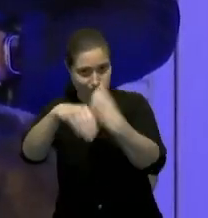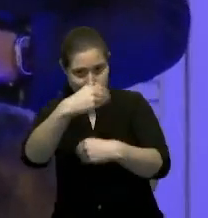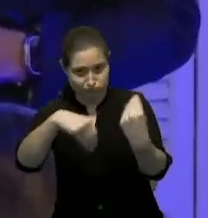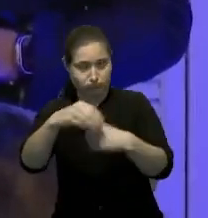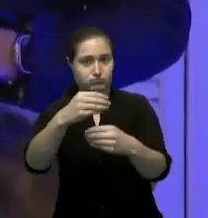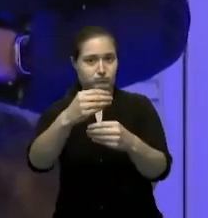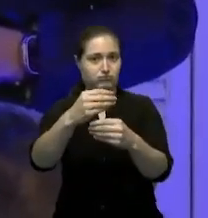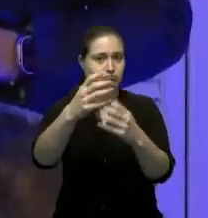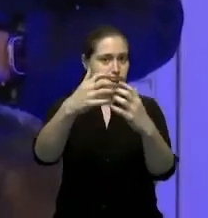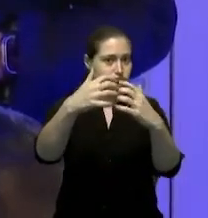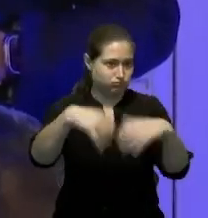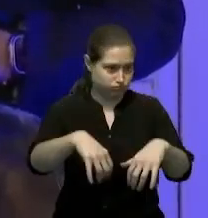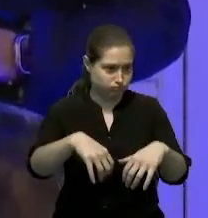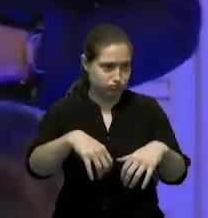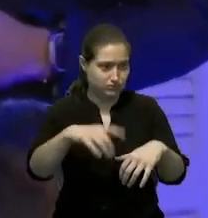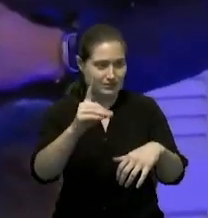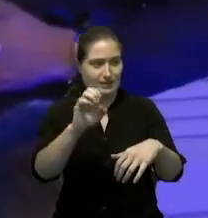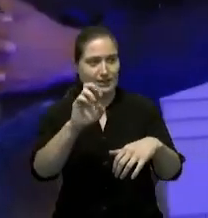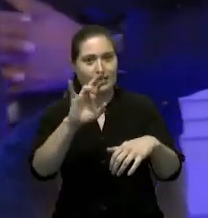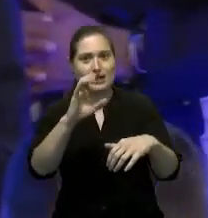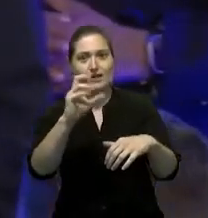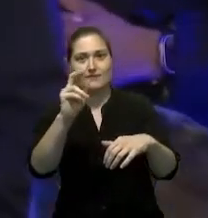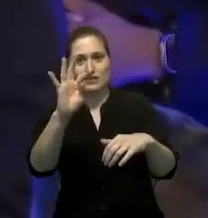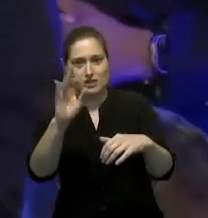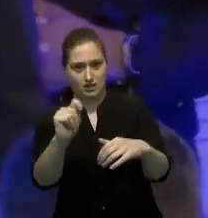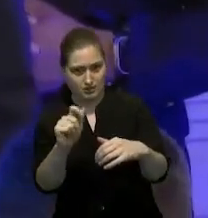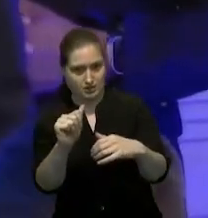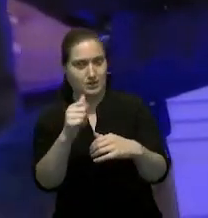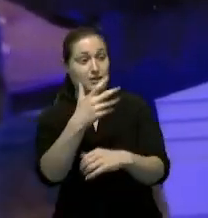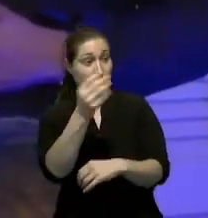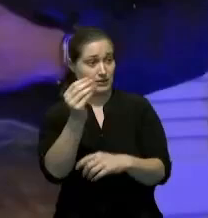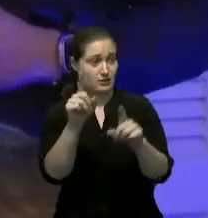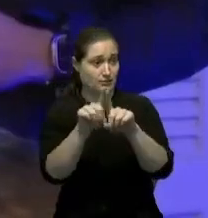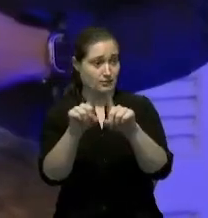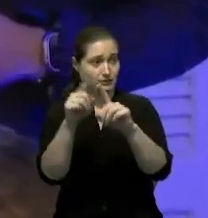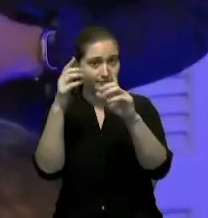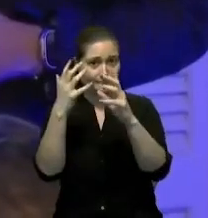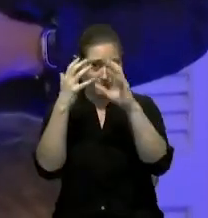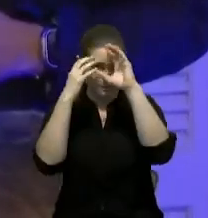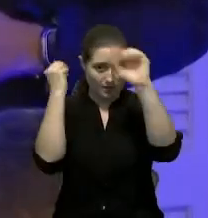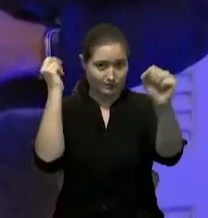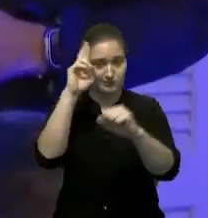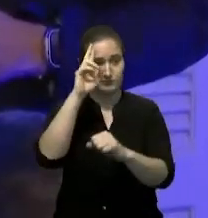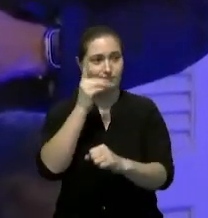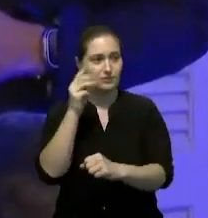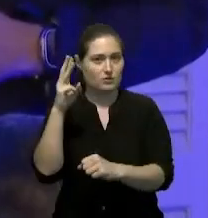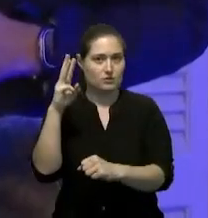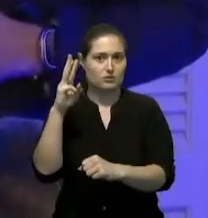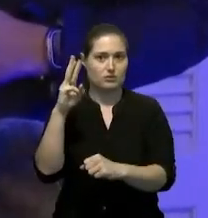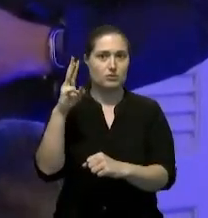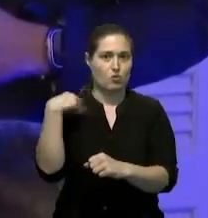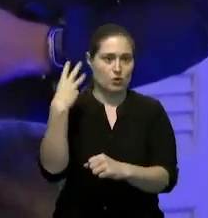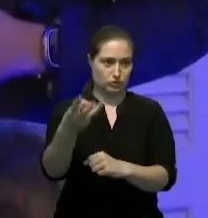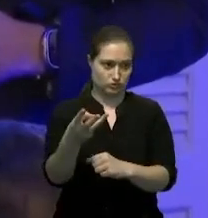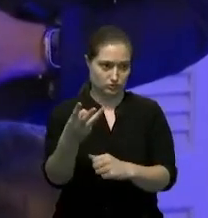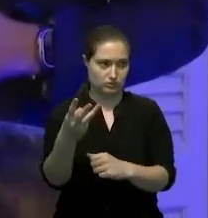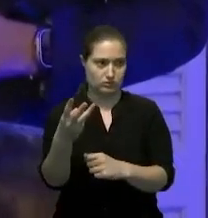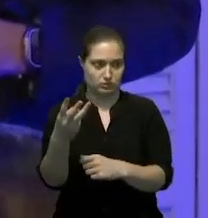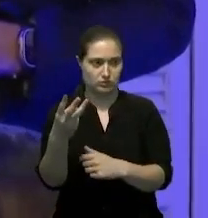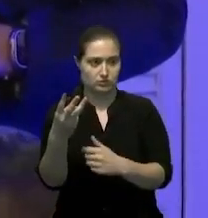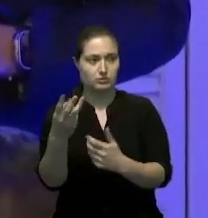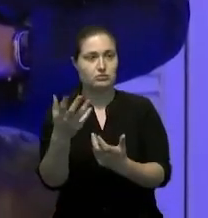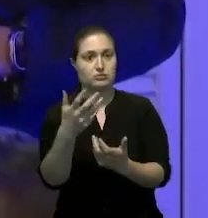del Derecafta sino también con la embajada de la república dominicana en Washington por cancillería